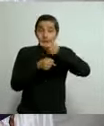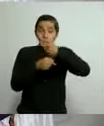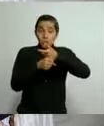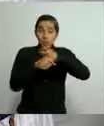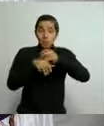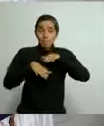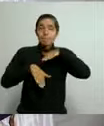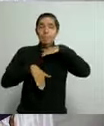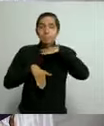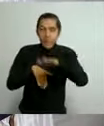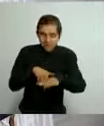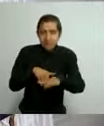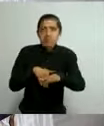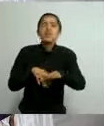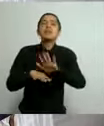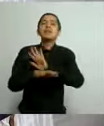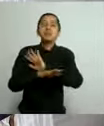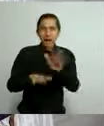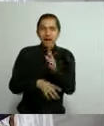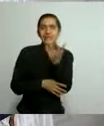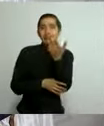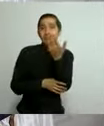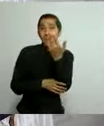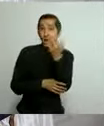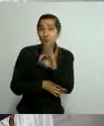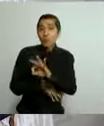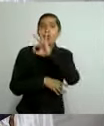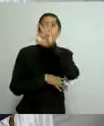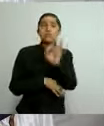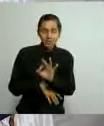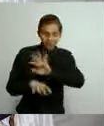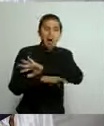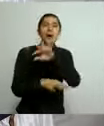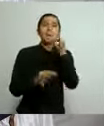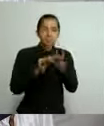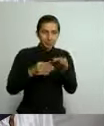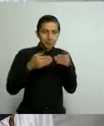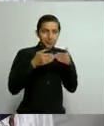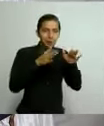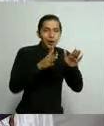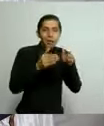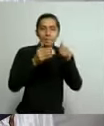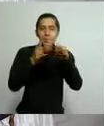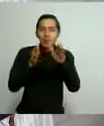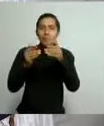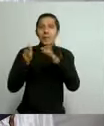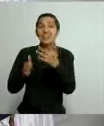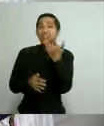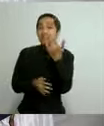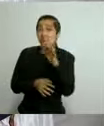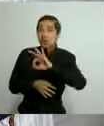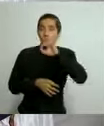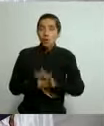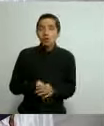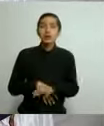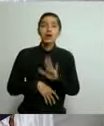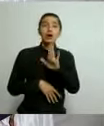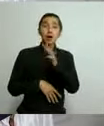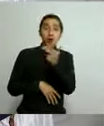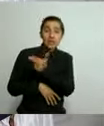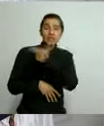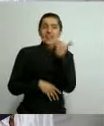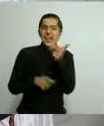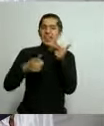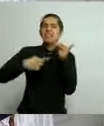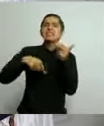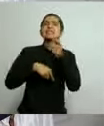abriremos espacios al 50% de su capacidad. La capacidad de los hoteles se extiende